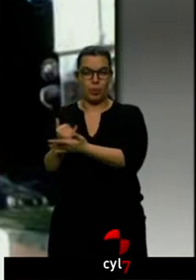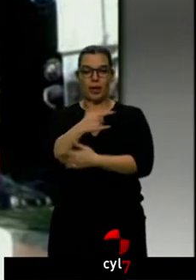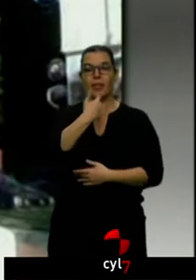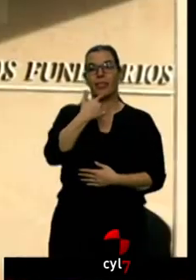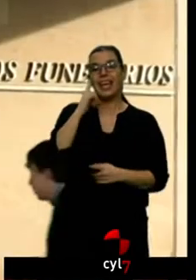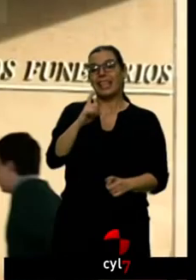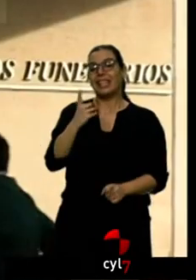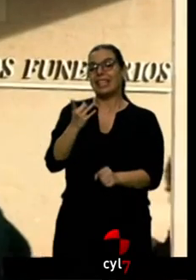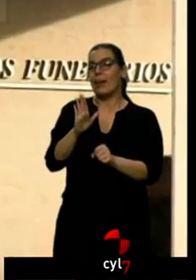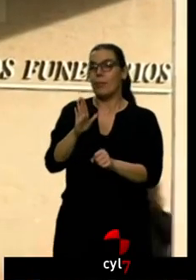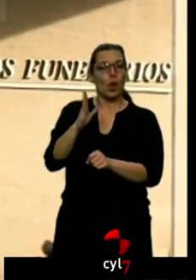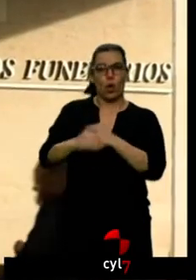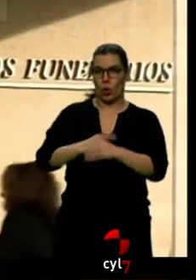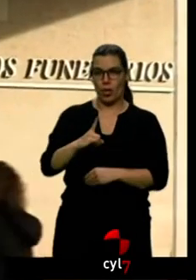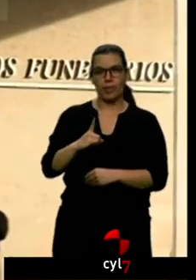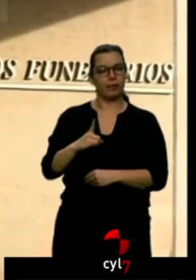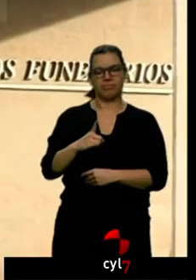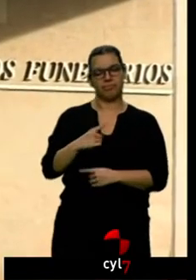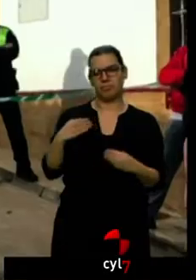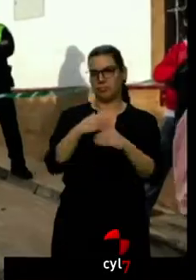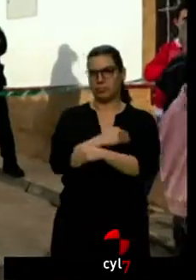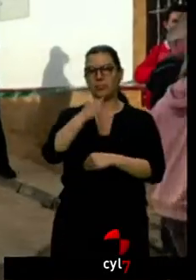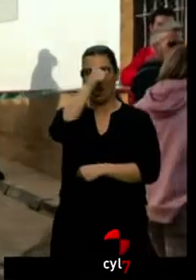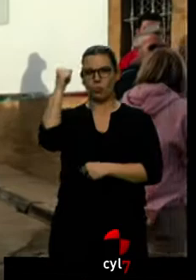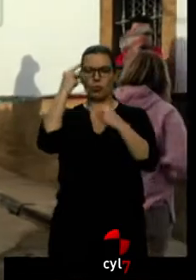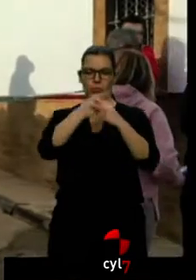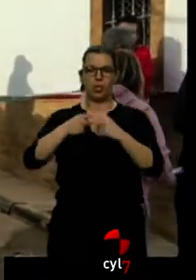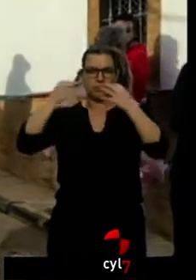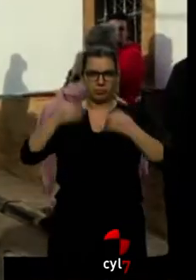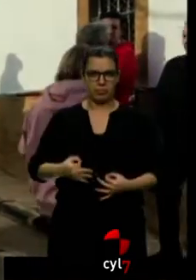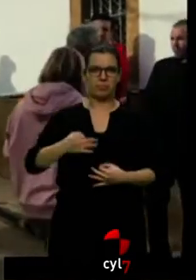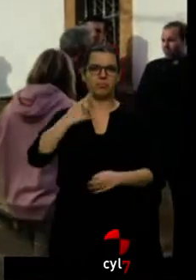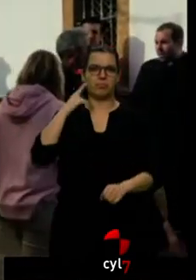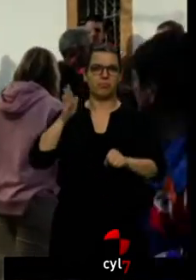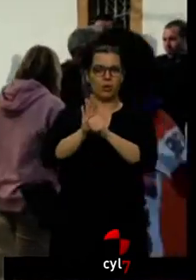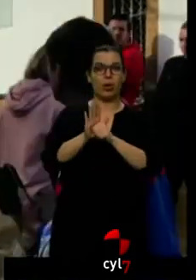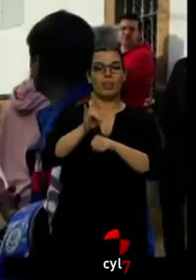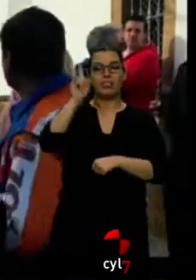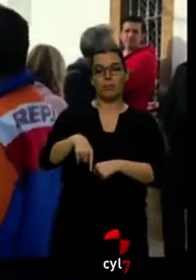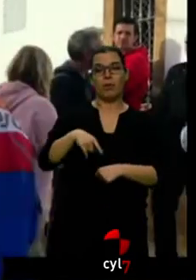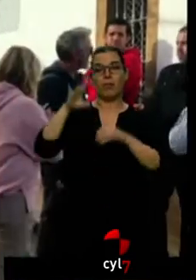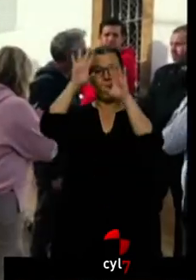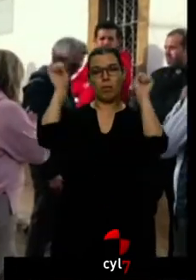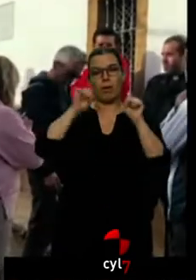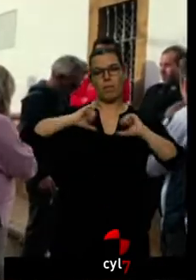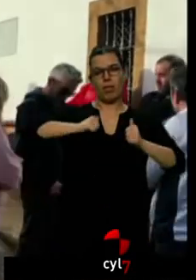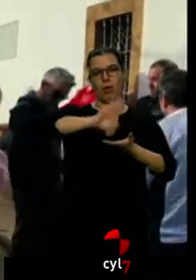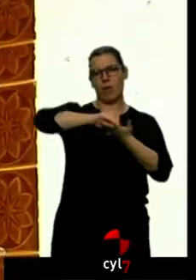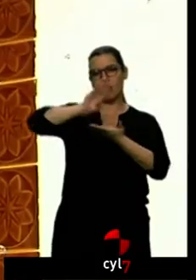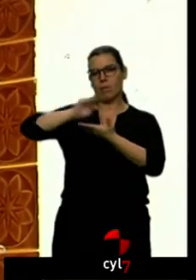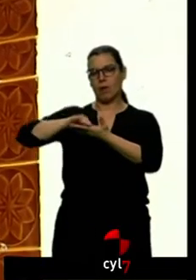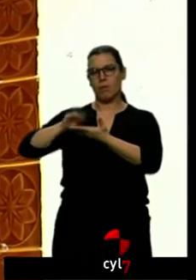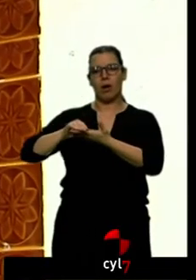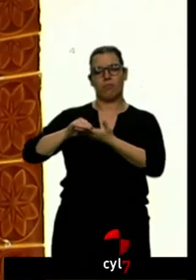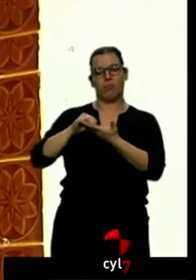pero que no lo hizo. La autopsia confirmó lo contrario. Y los agentes van recabando más pruebas que desmontan el relato de Montoya.